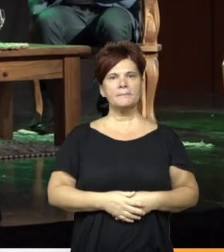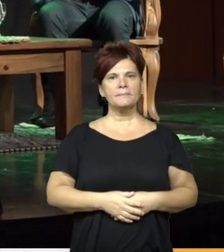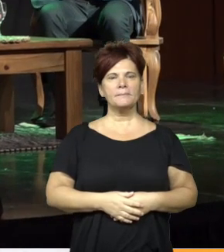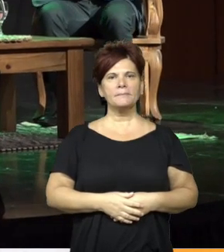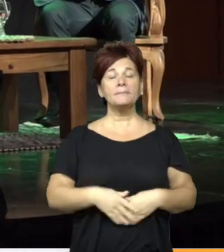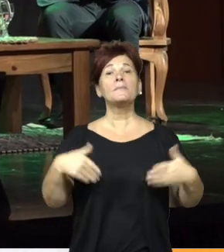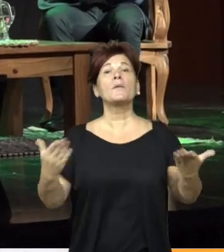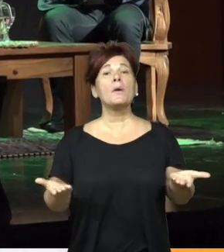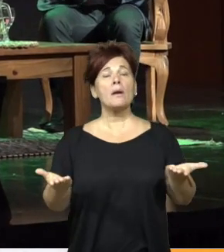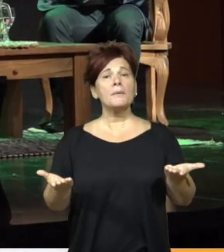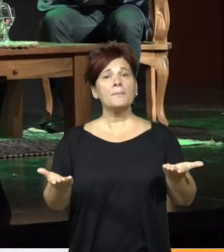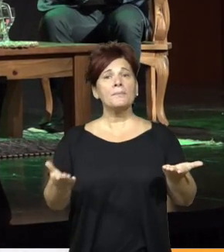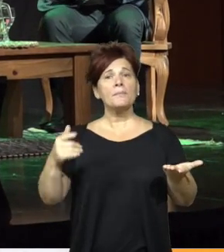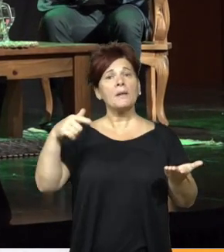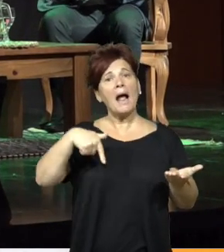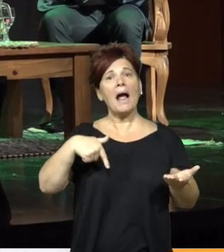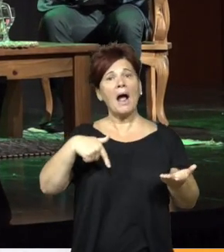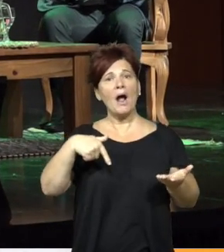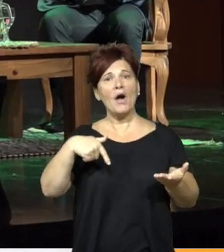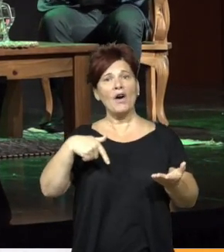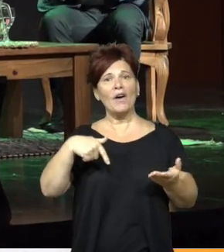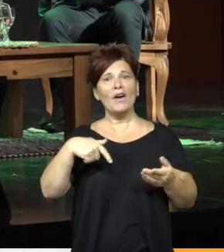Bueno, ahora nos le toca al Chaco.